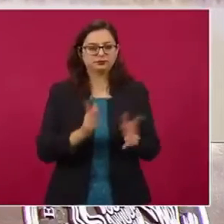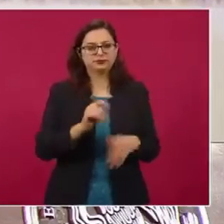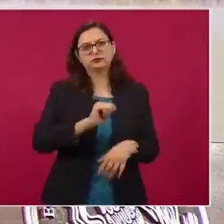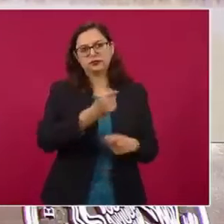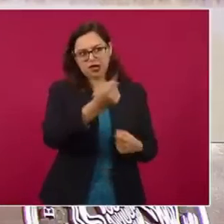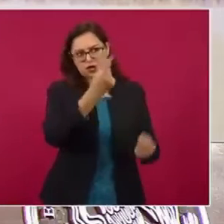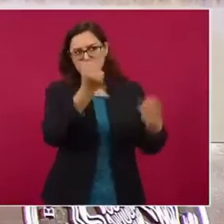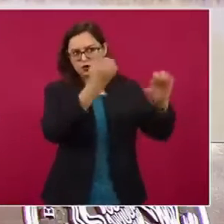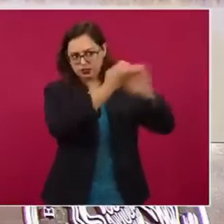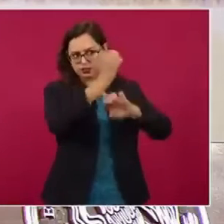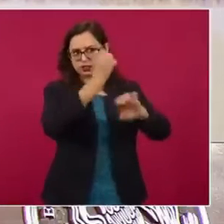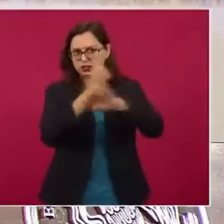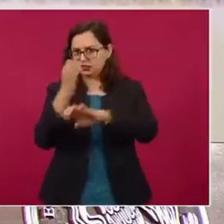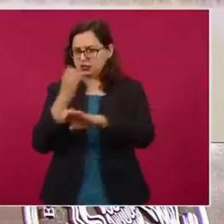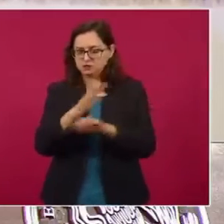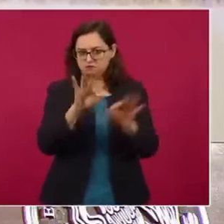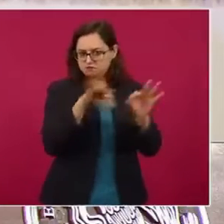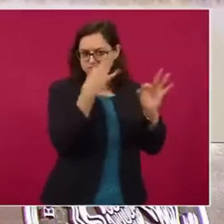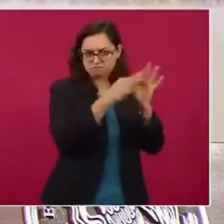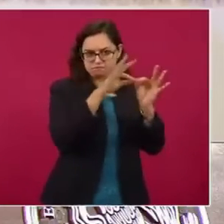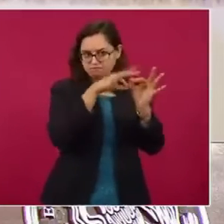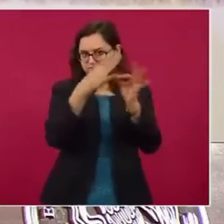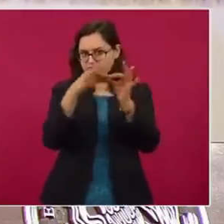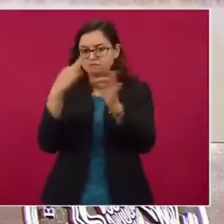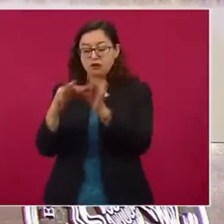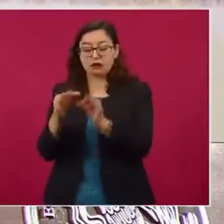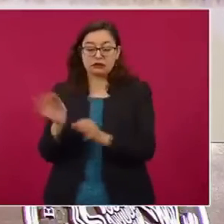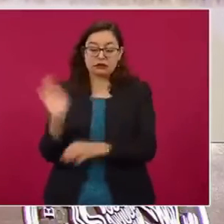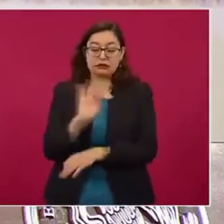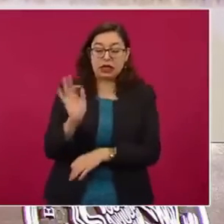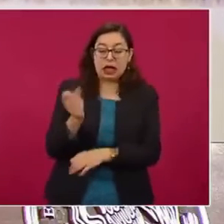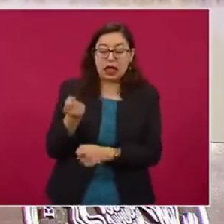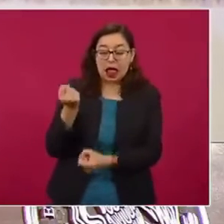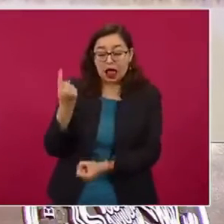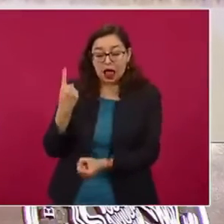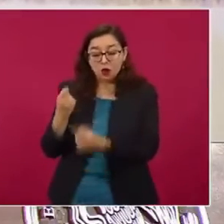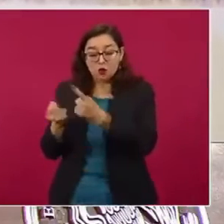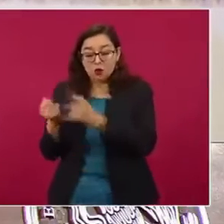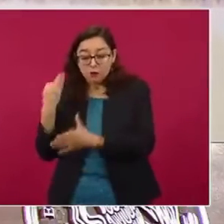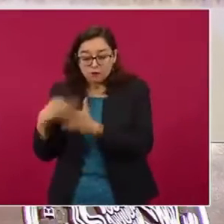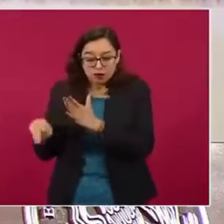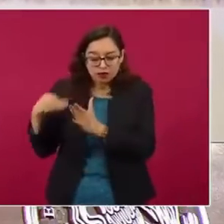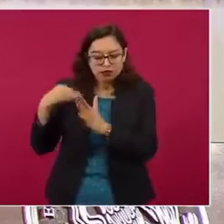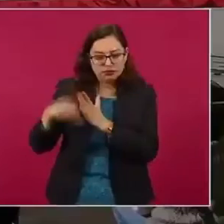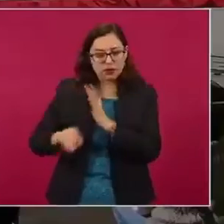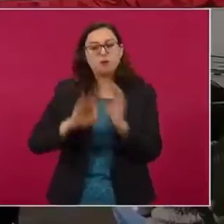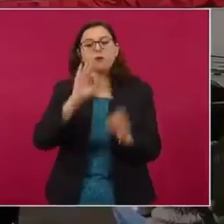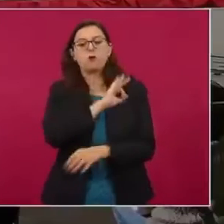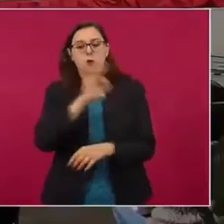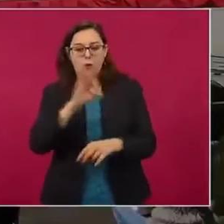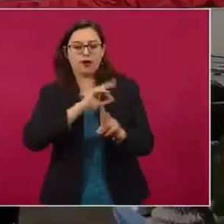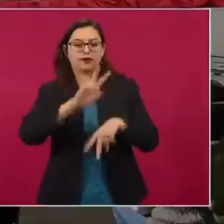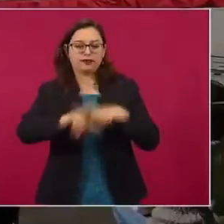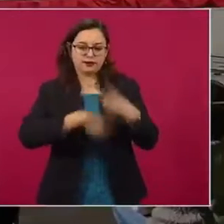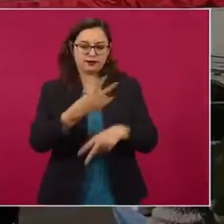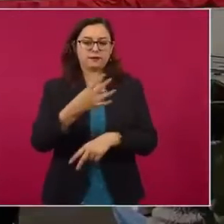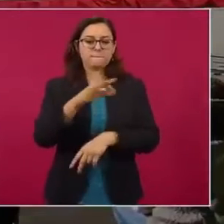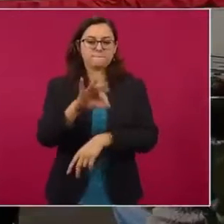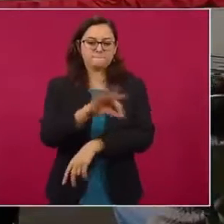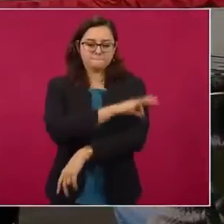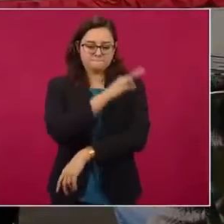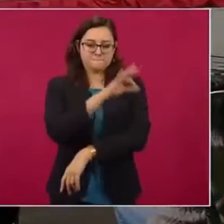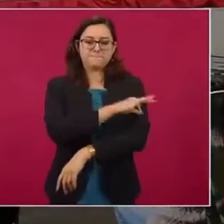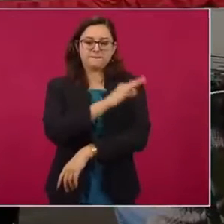Se sigue precisamente abriendo esa posibilidad de que puedan acercarse, a que sean atendidos y que se haga